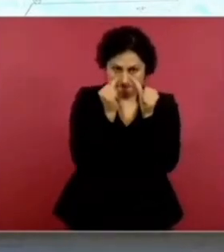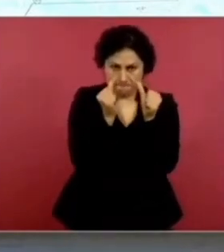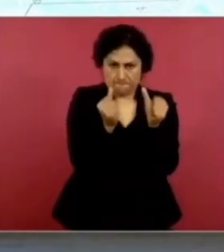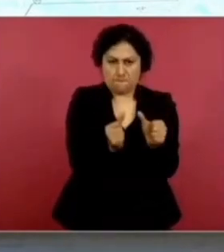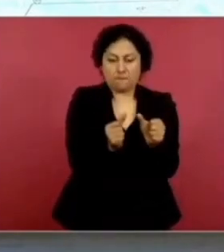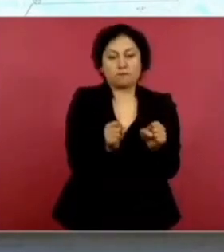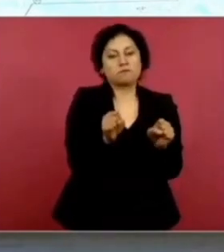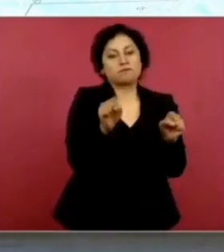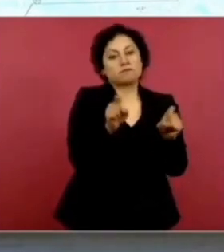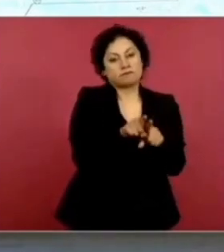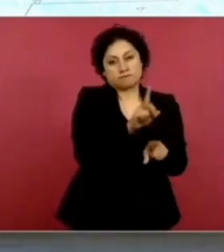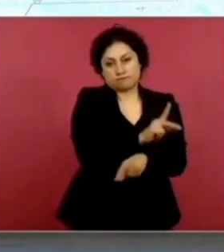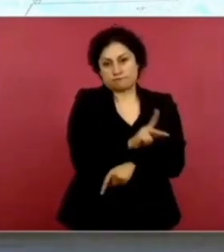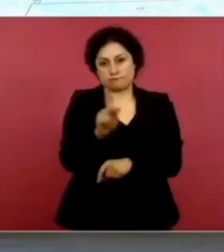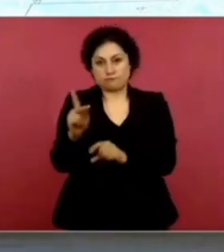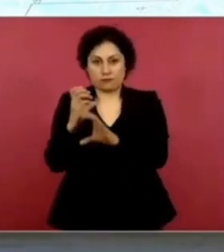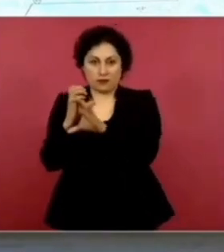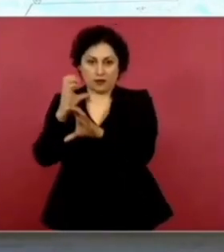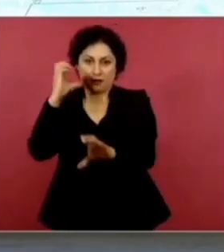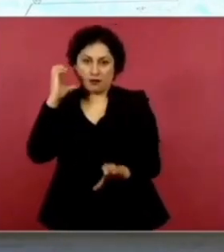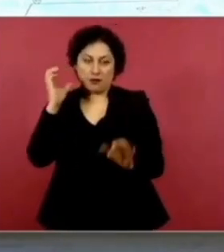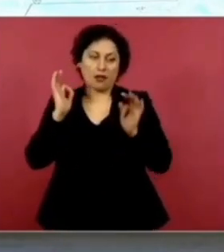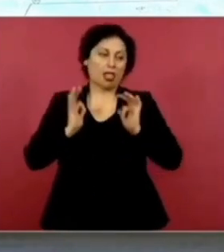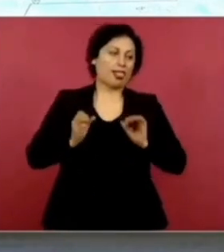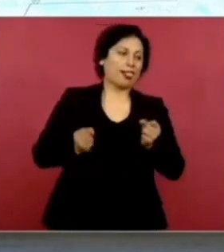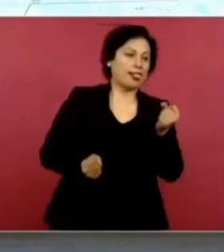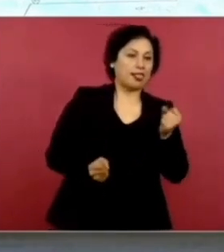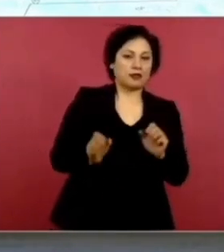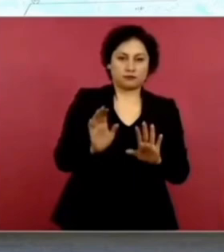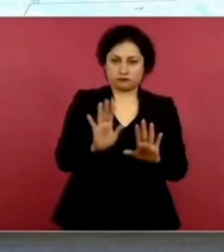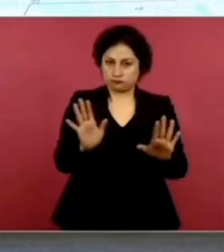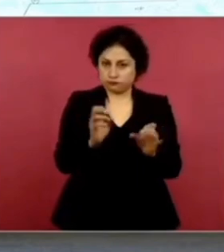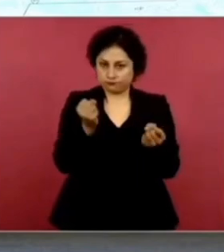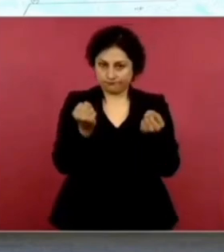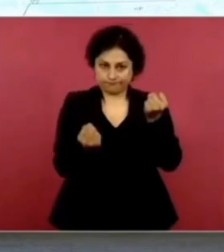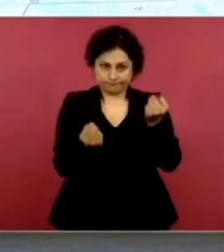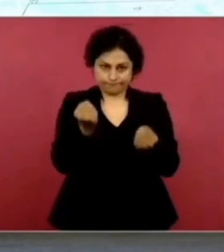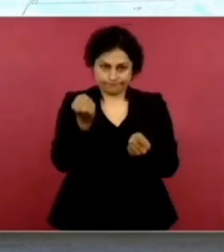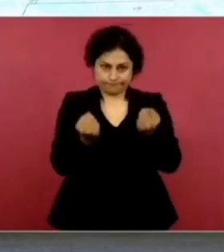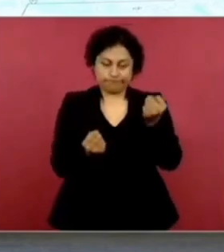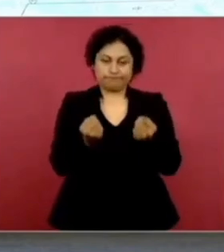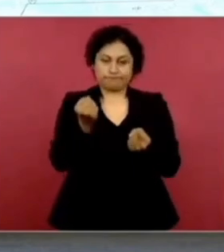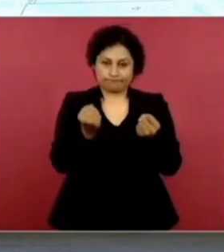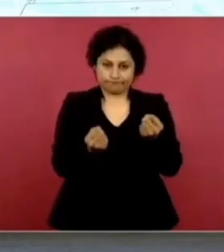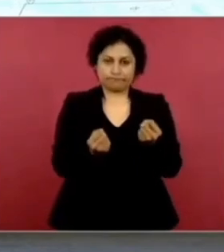No va. Tan relajado. El que ve en el tren.